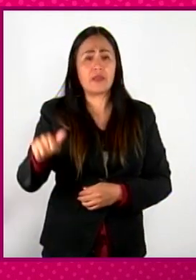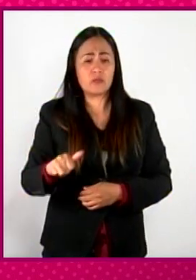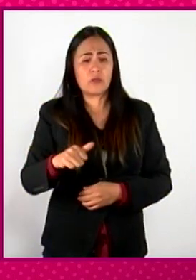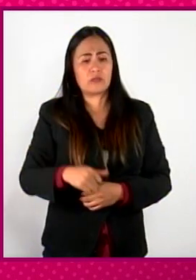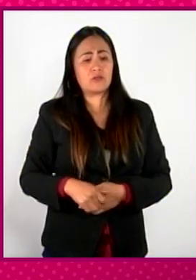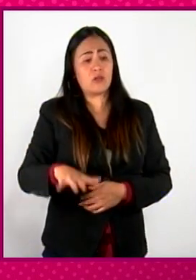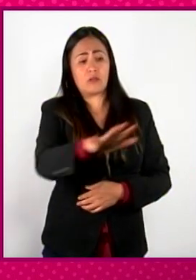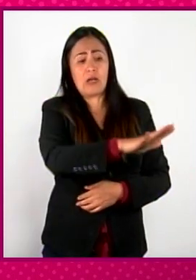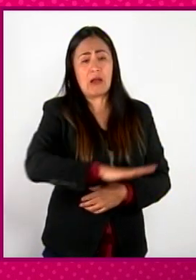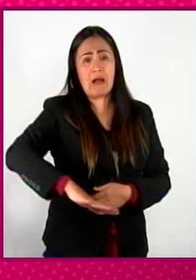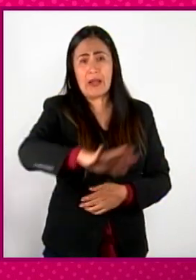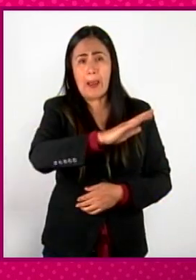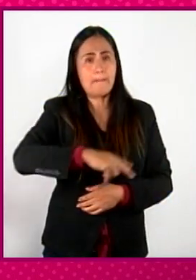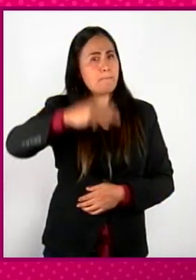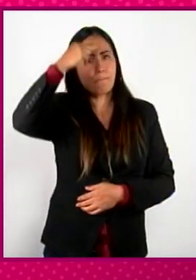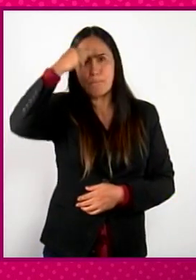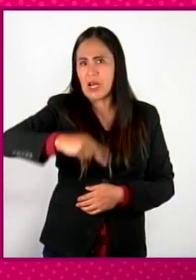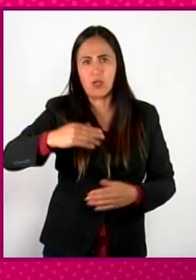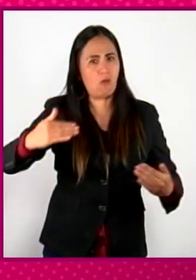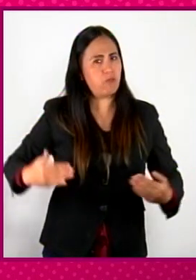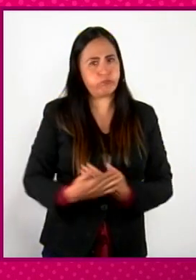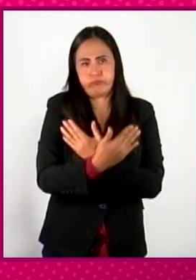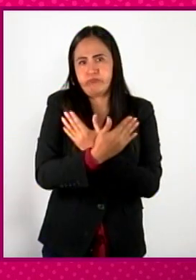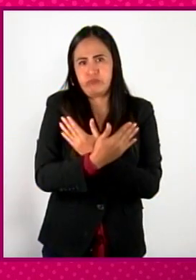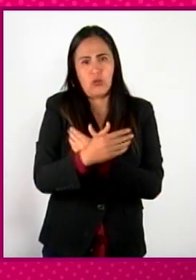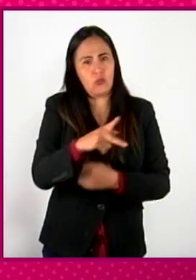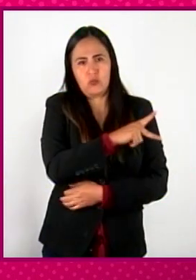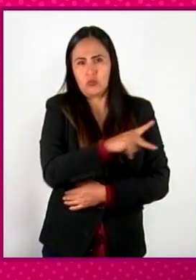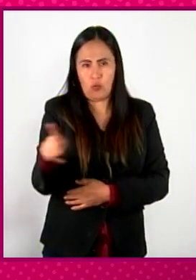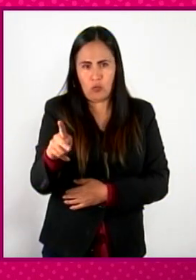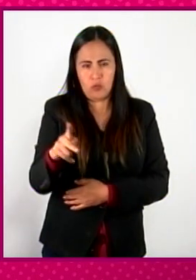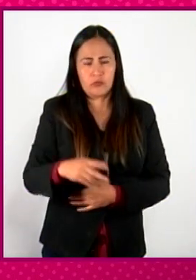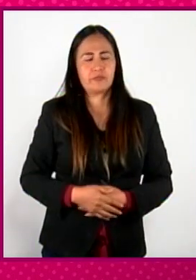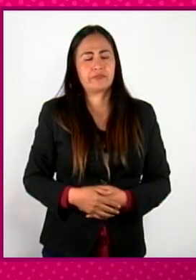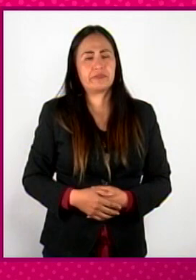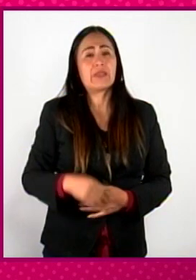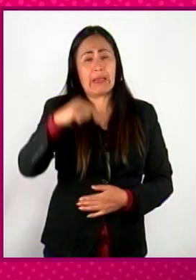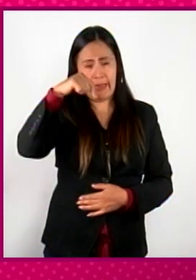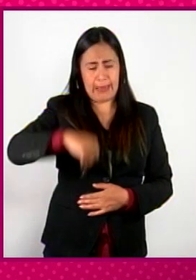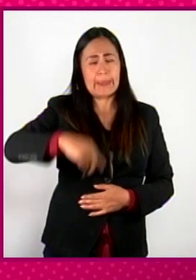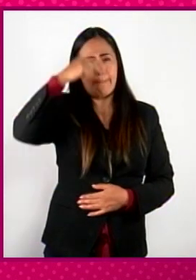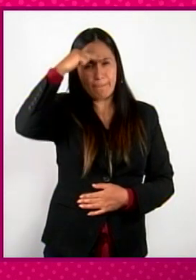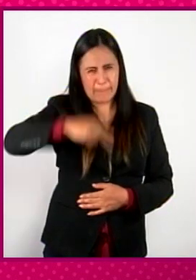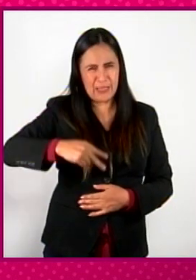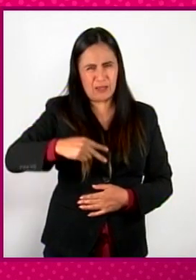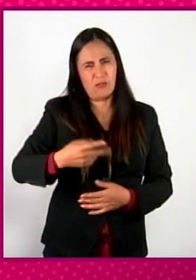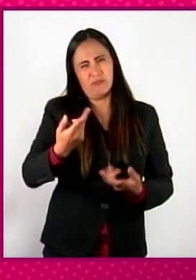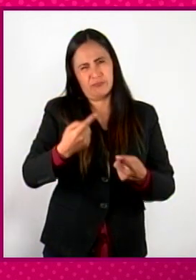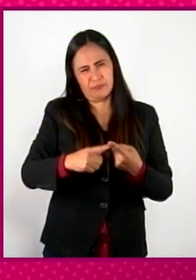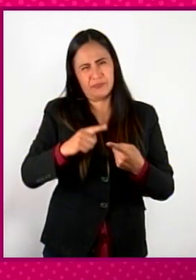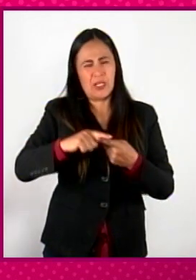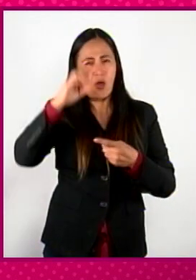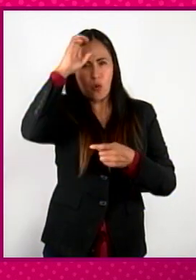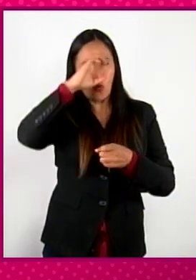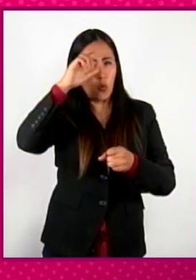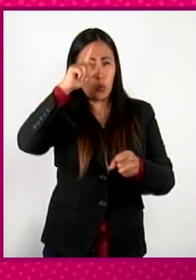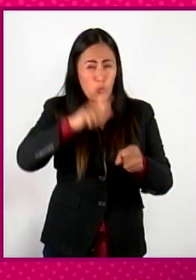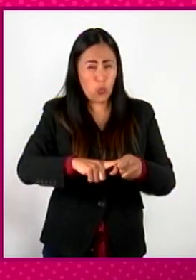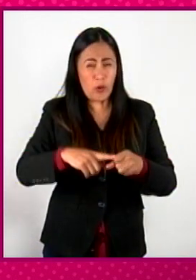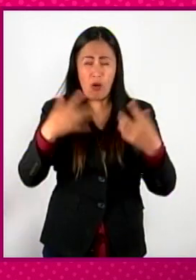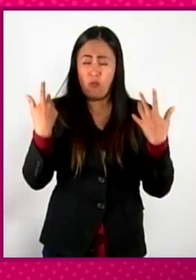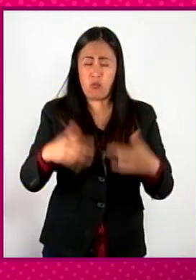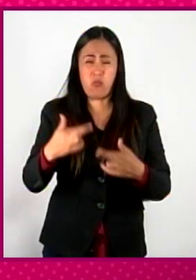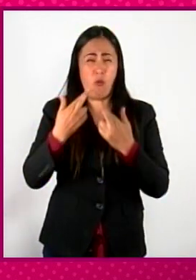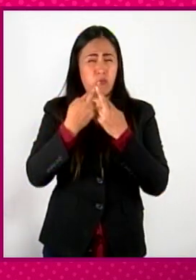o eran todos mexicanos. Tenemos un México en términos culturales muy diverso y sí,